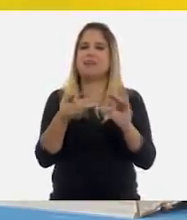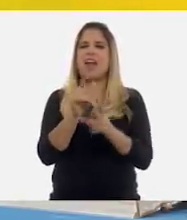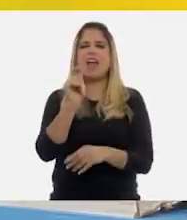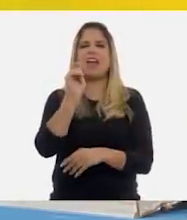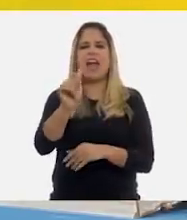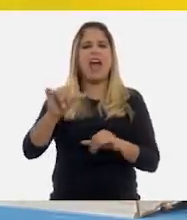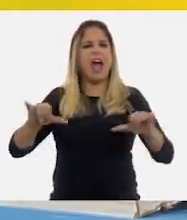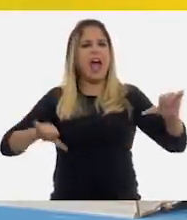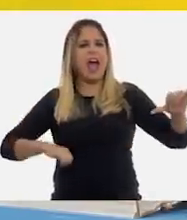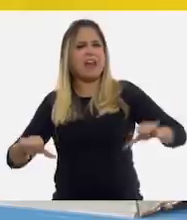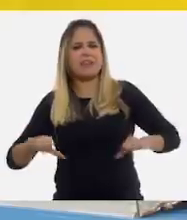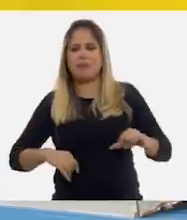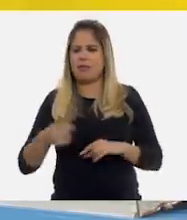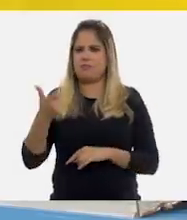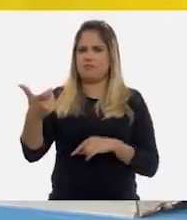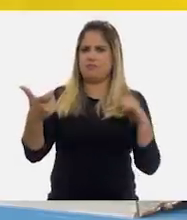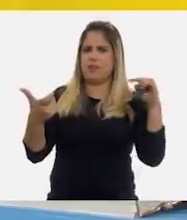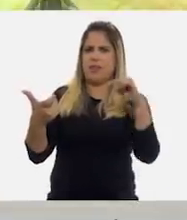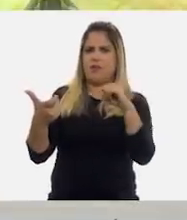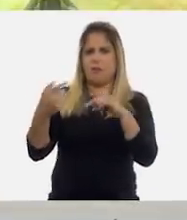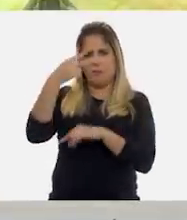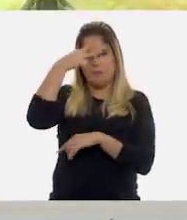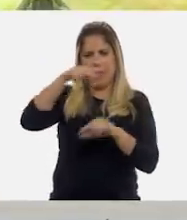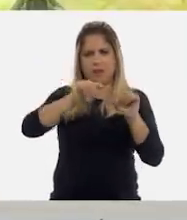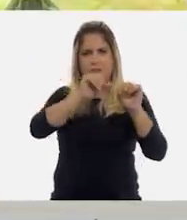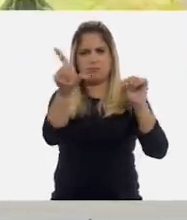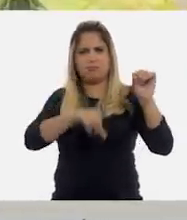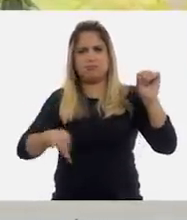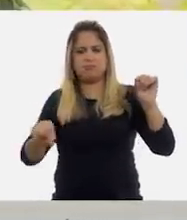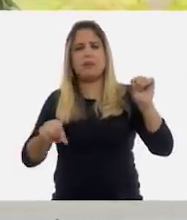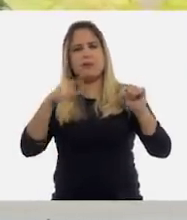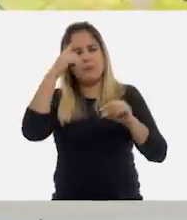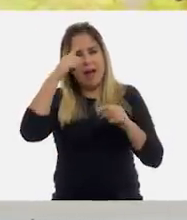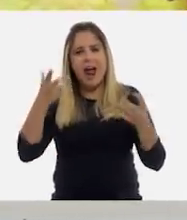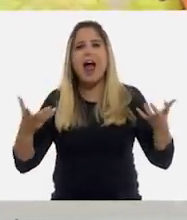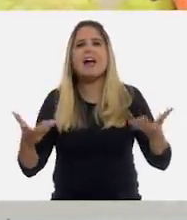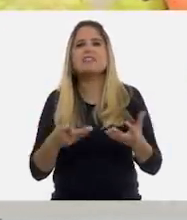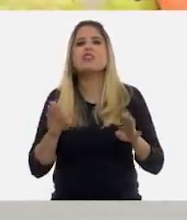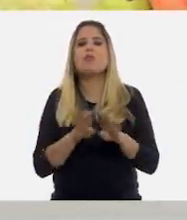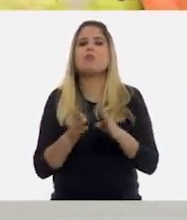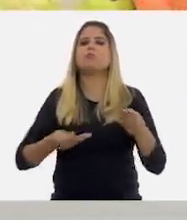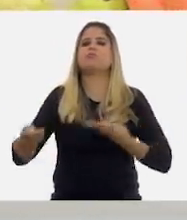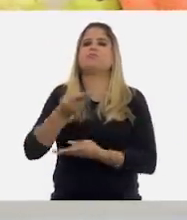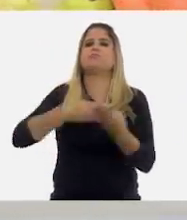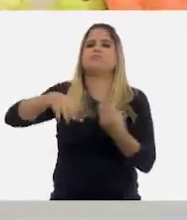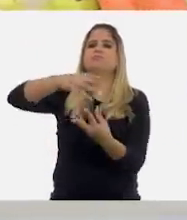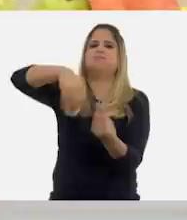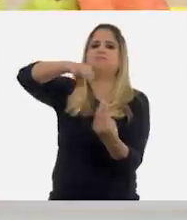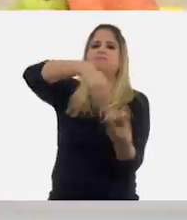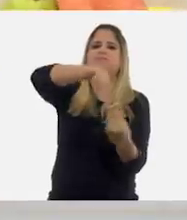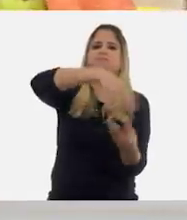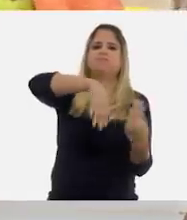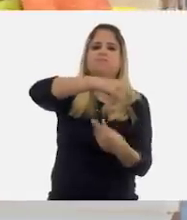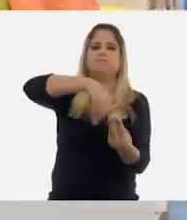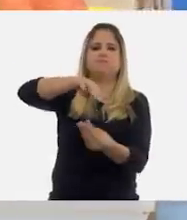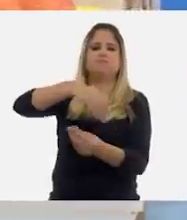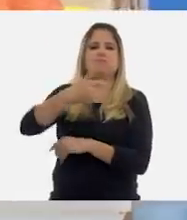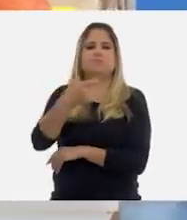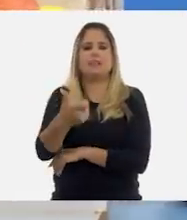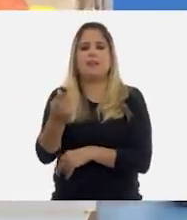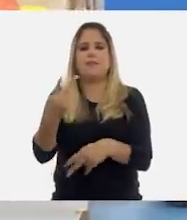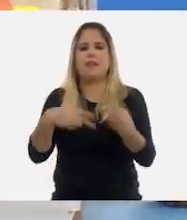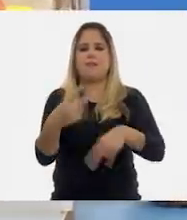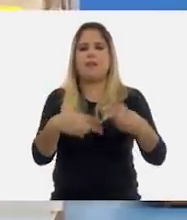actividades económicas en México, que se llevan a cabo en múltiples actividades económicas para obtener estos